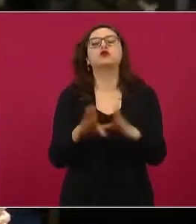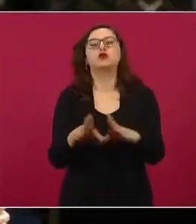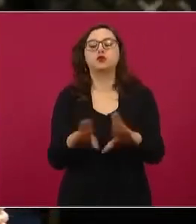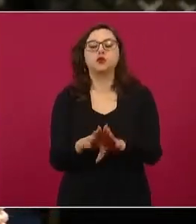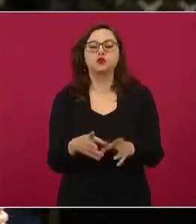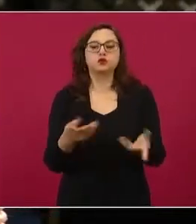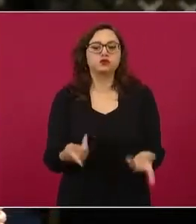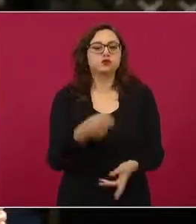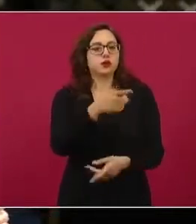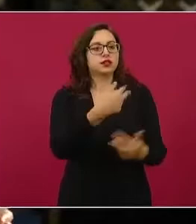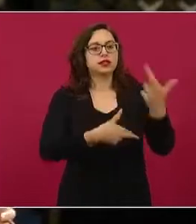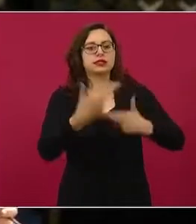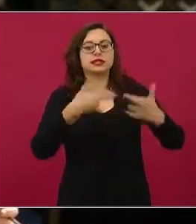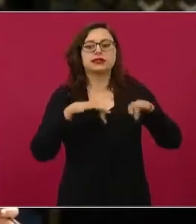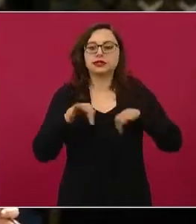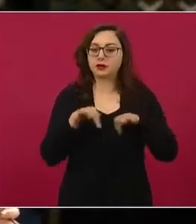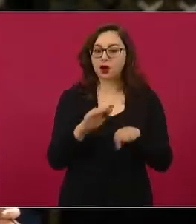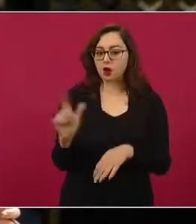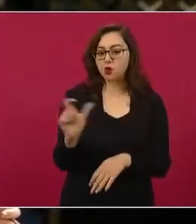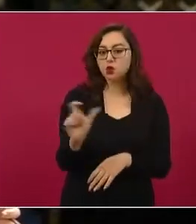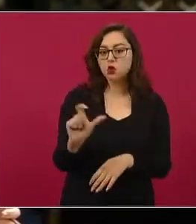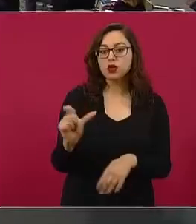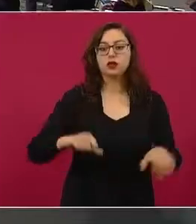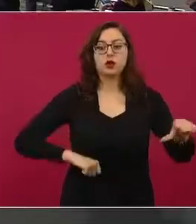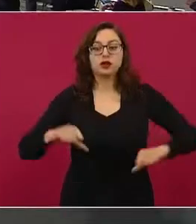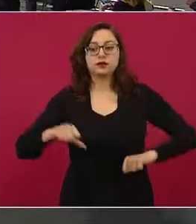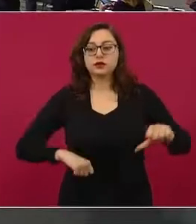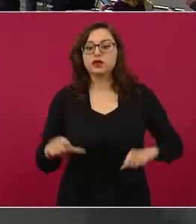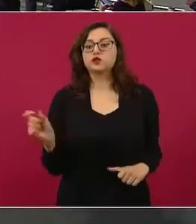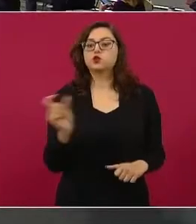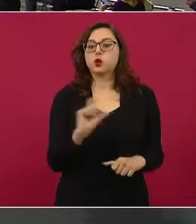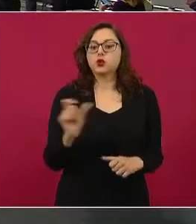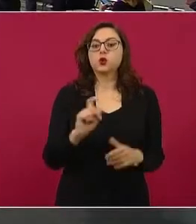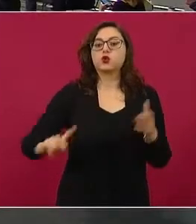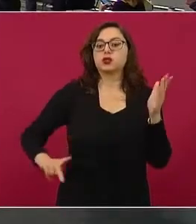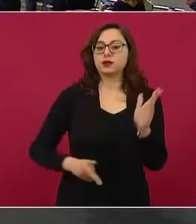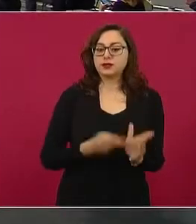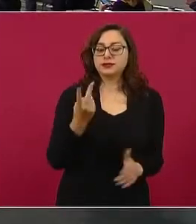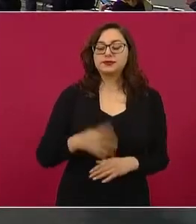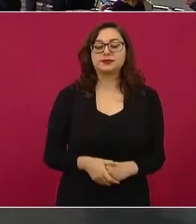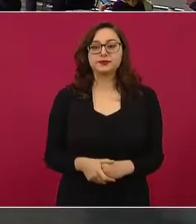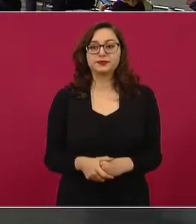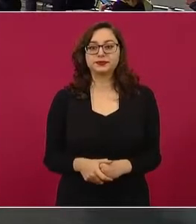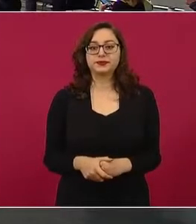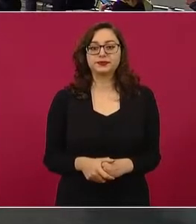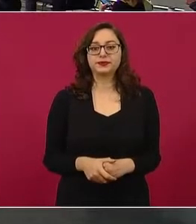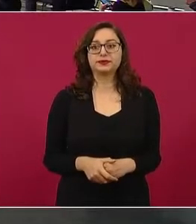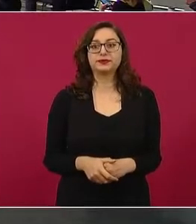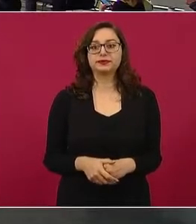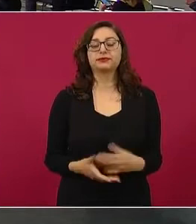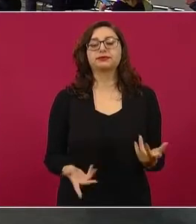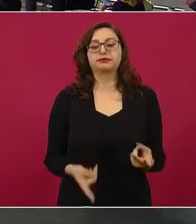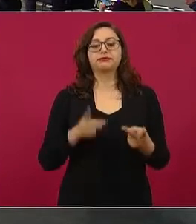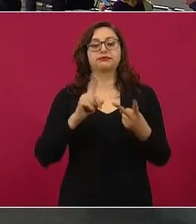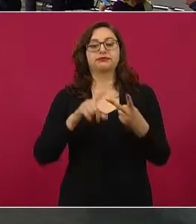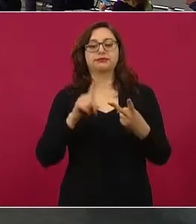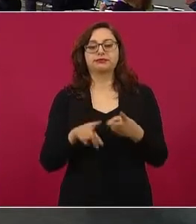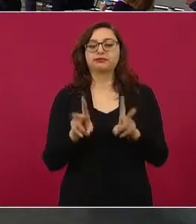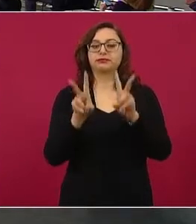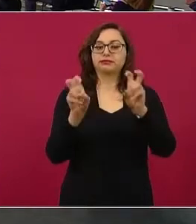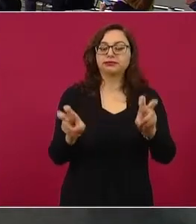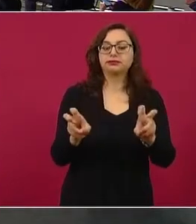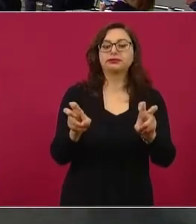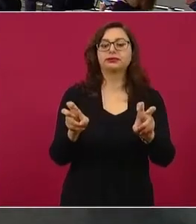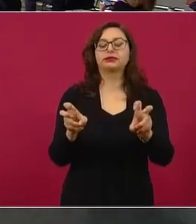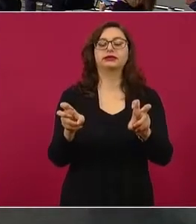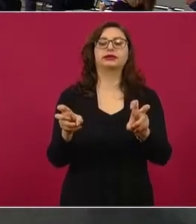reincorporación de sus actividades. Y por el tema también de las pruebas, lo que acaba de